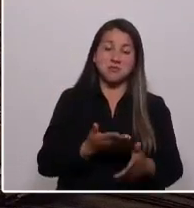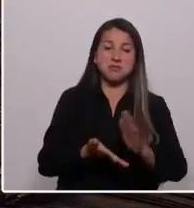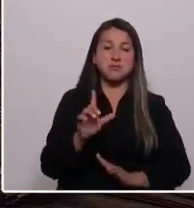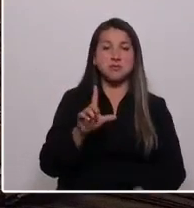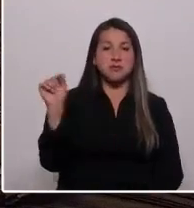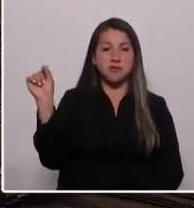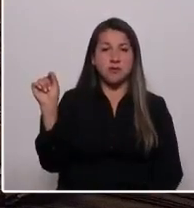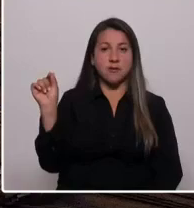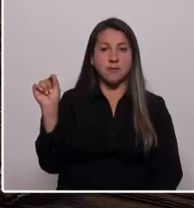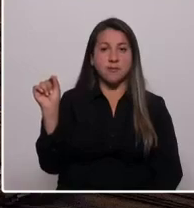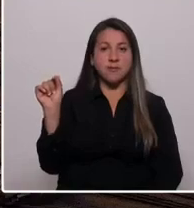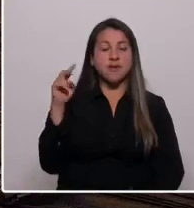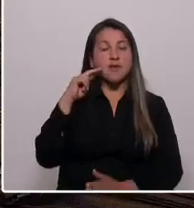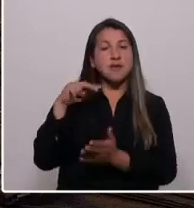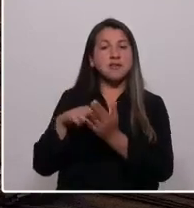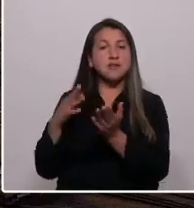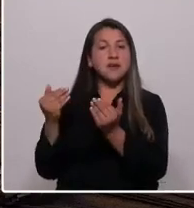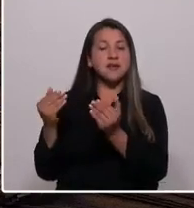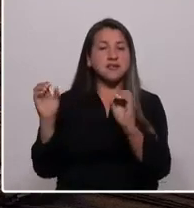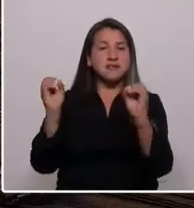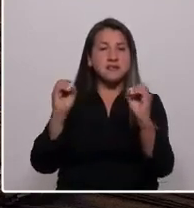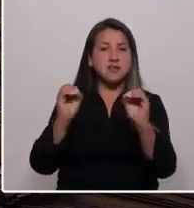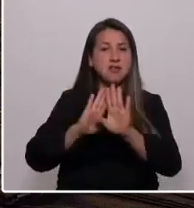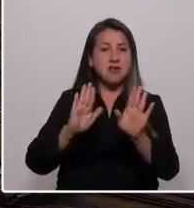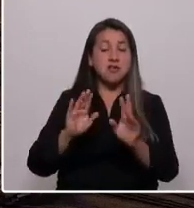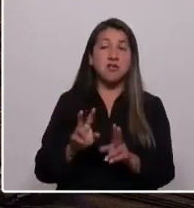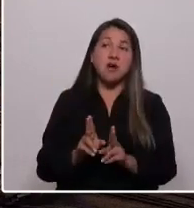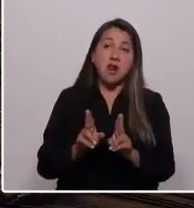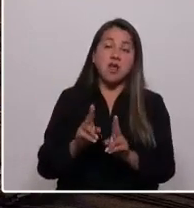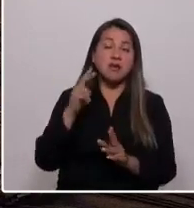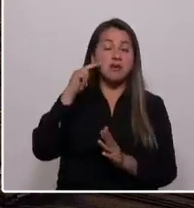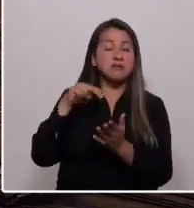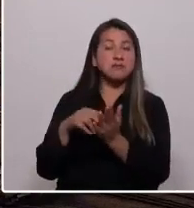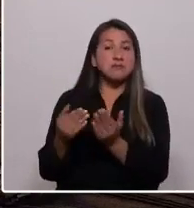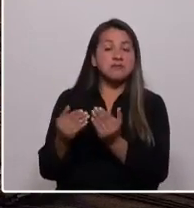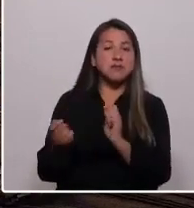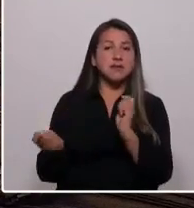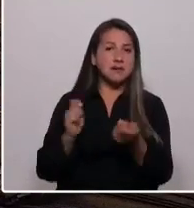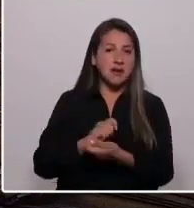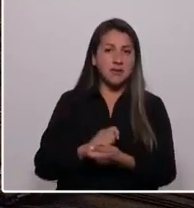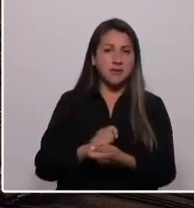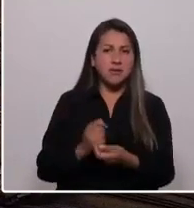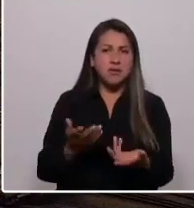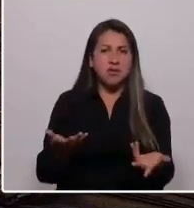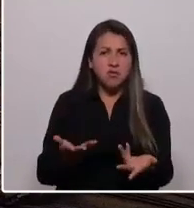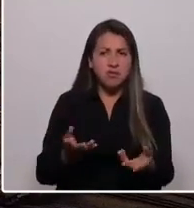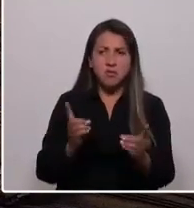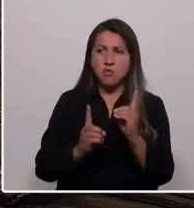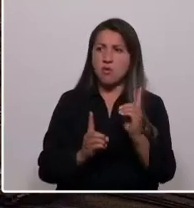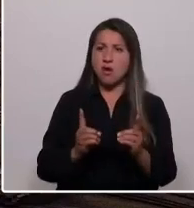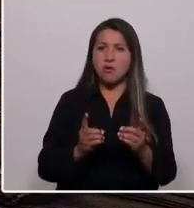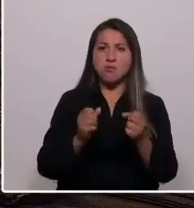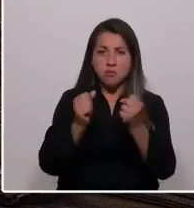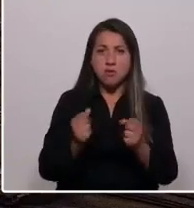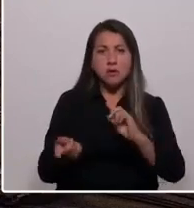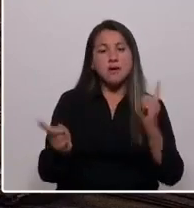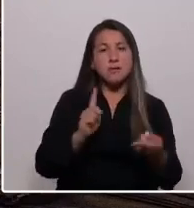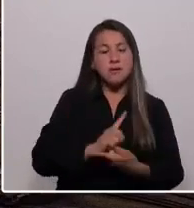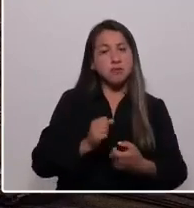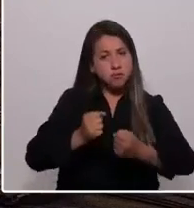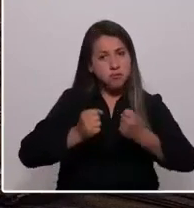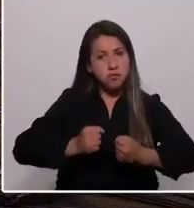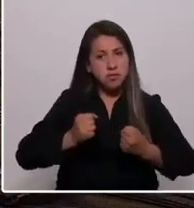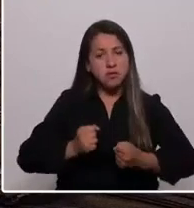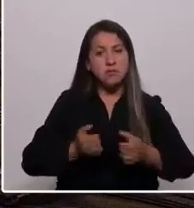la esperanza de nada, pero que secretamente anhelaba que algo cambiara. ¿Cómo nunca nos iba a tocar algo? ¿Cómo iba a ser posible que nunca nos